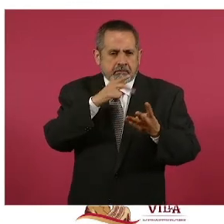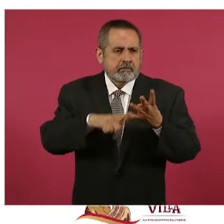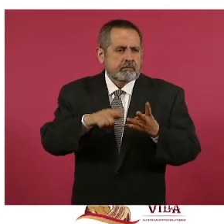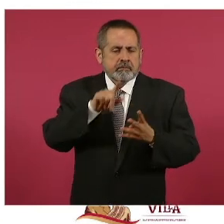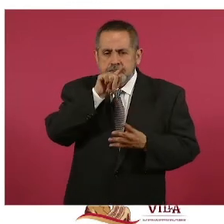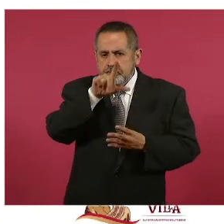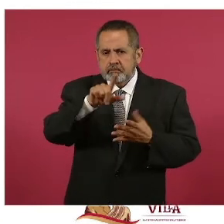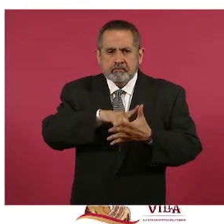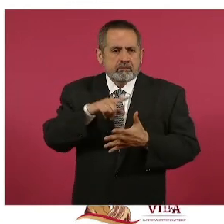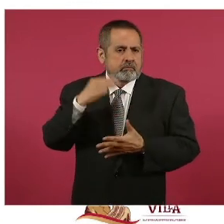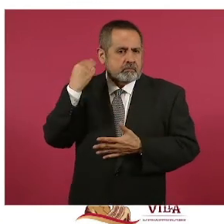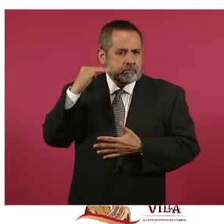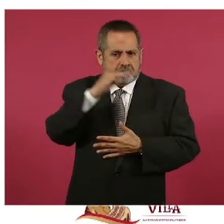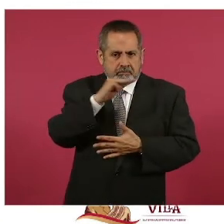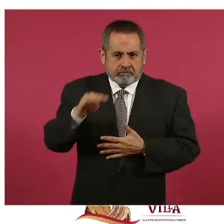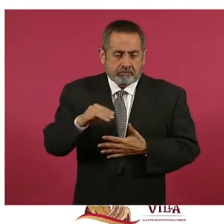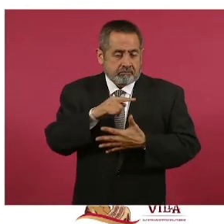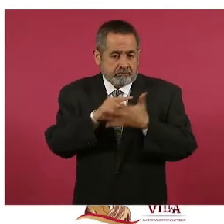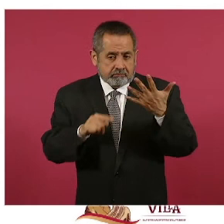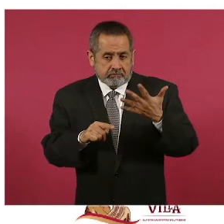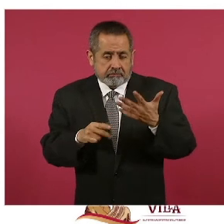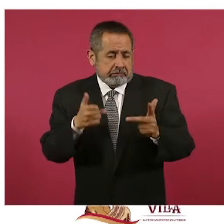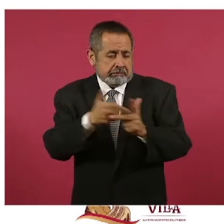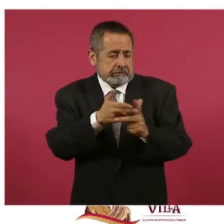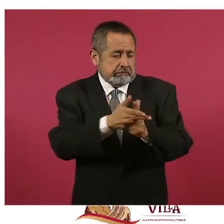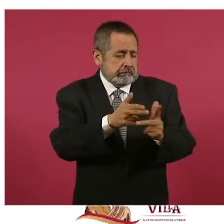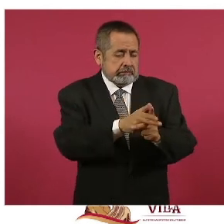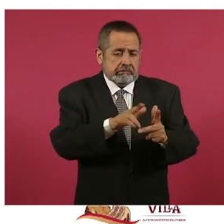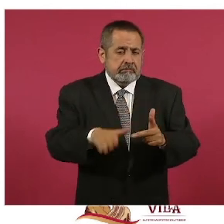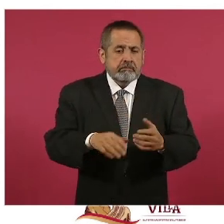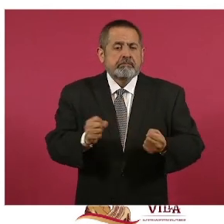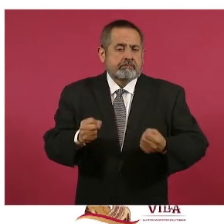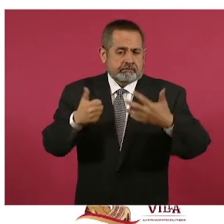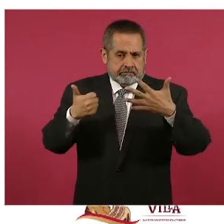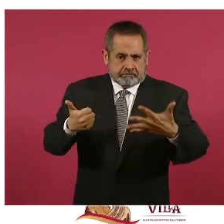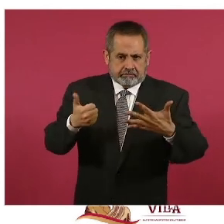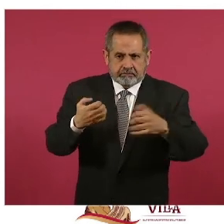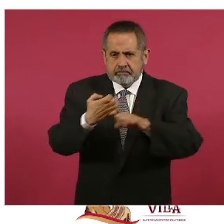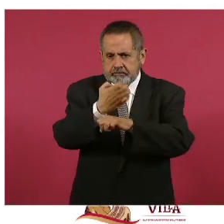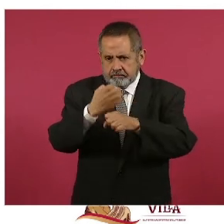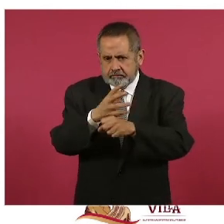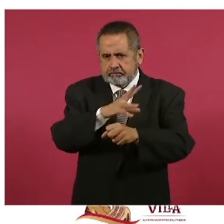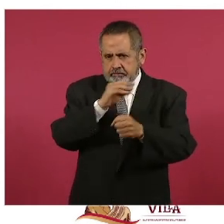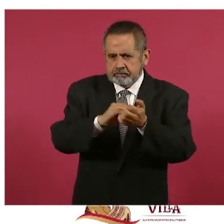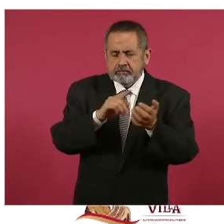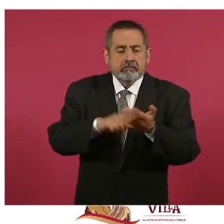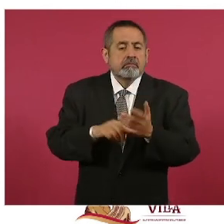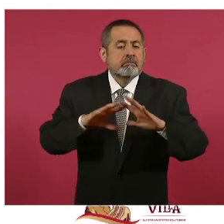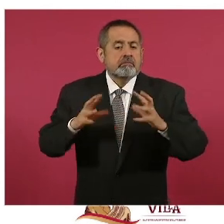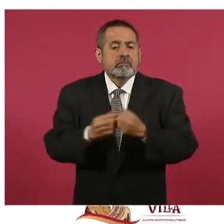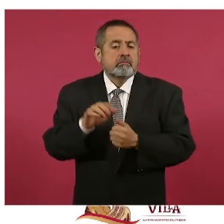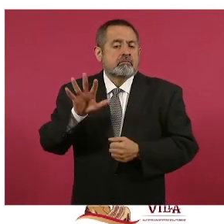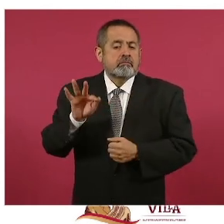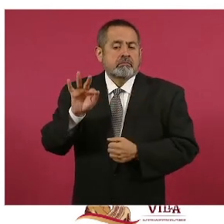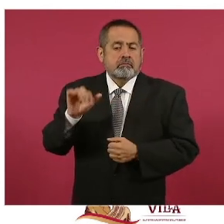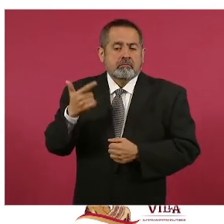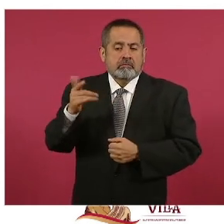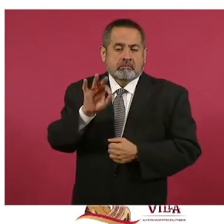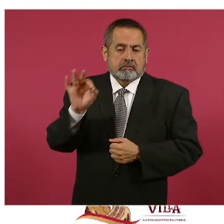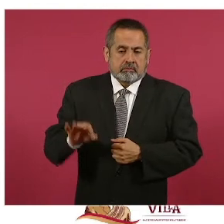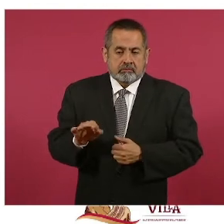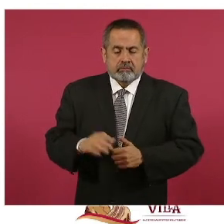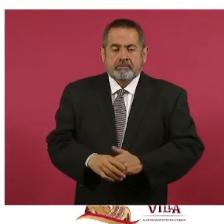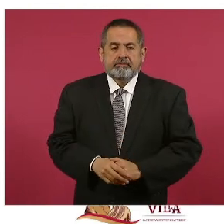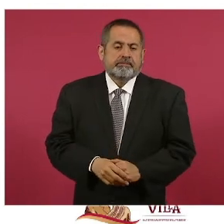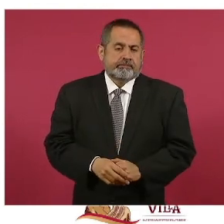Jalisco y Michoacán. Del total de homicidios dolosos, estas seis entidades concentran el 47 por ciento. Adelante.